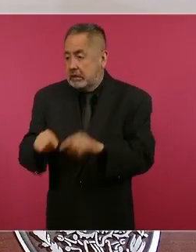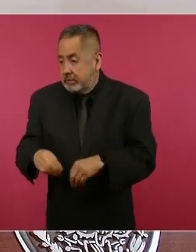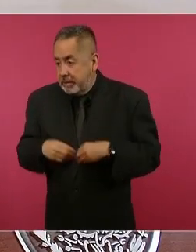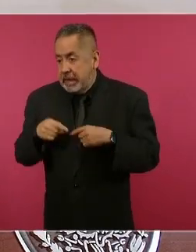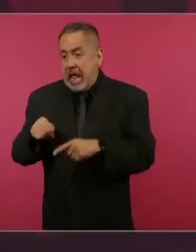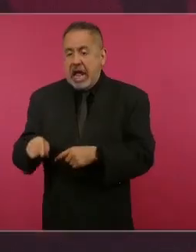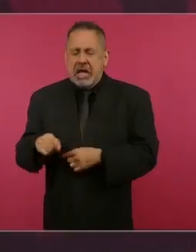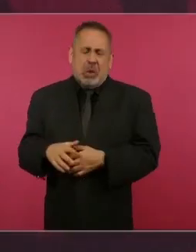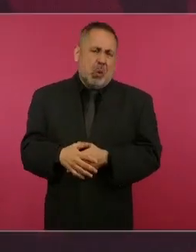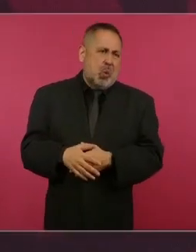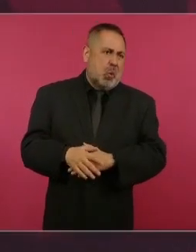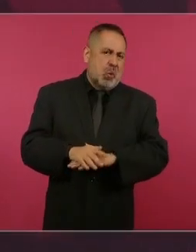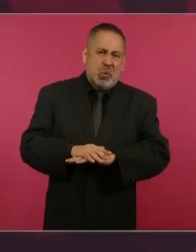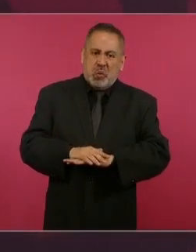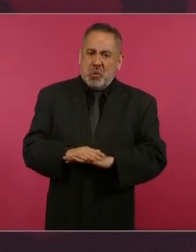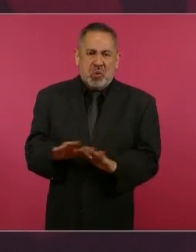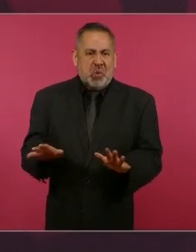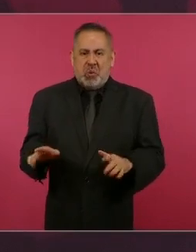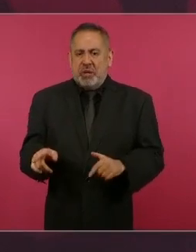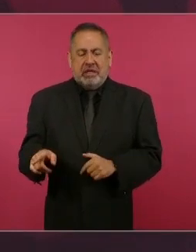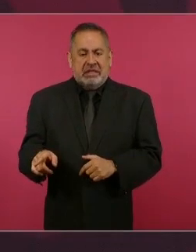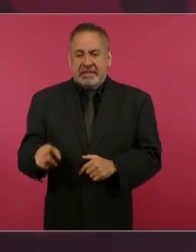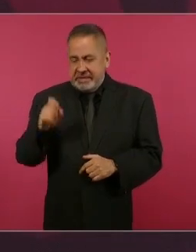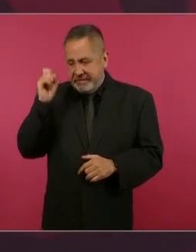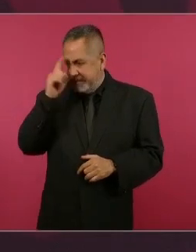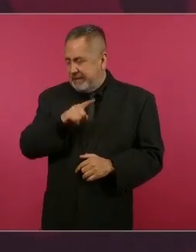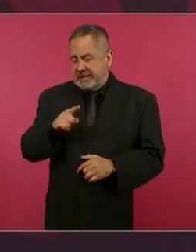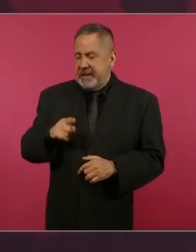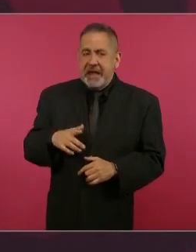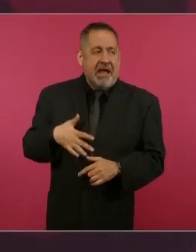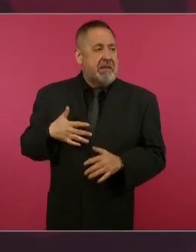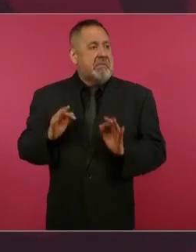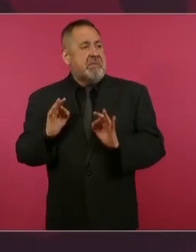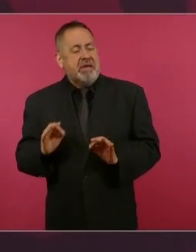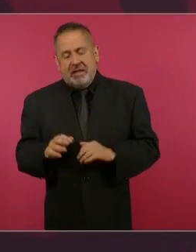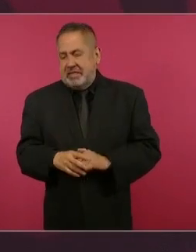difícilmente